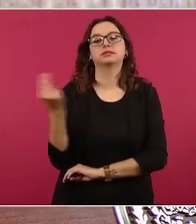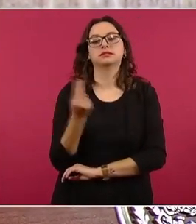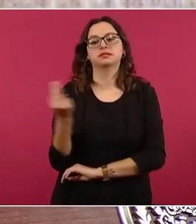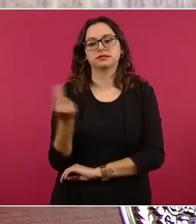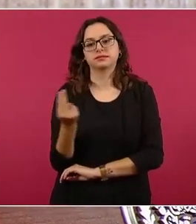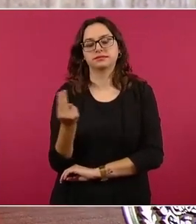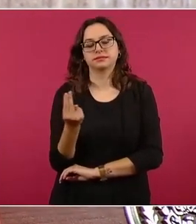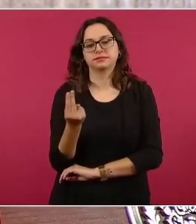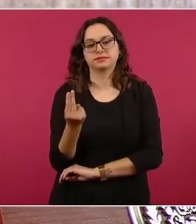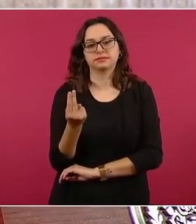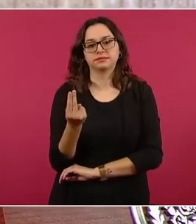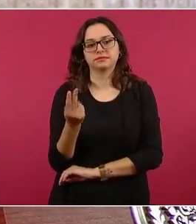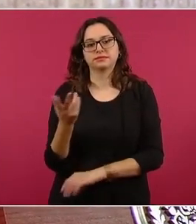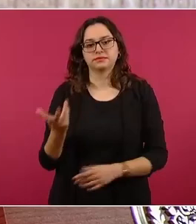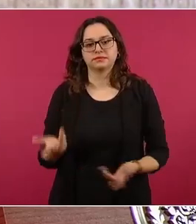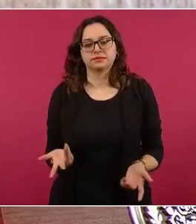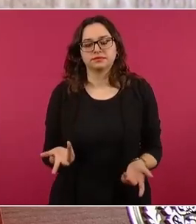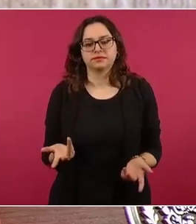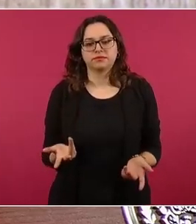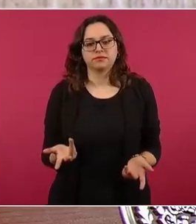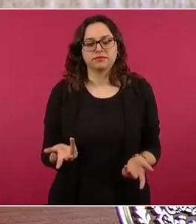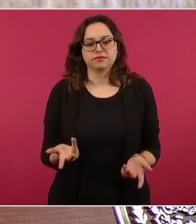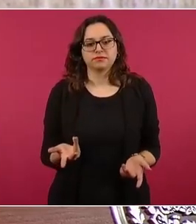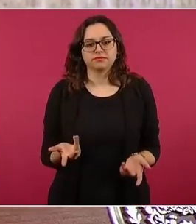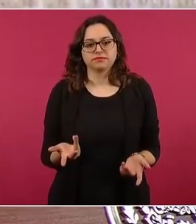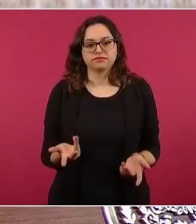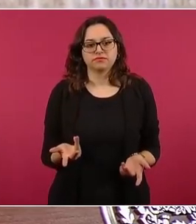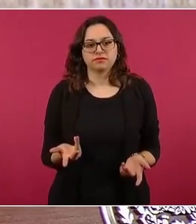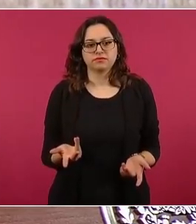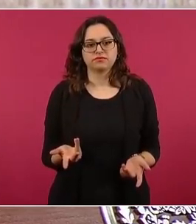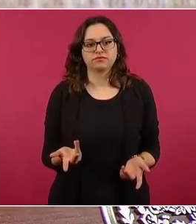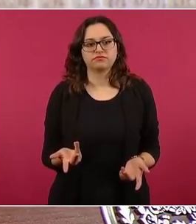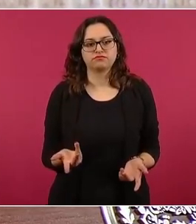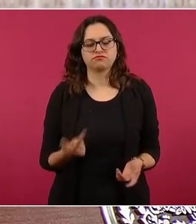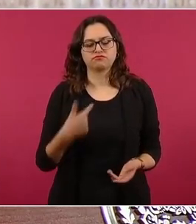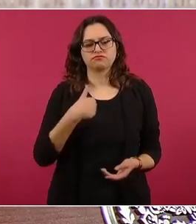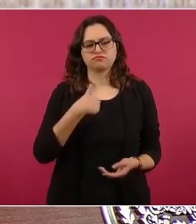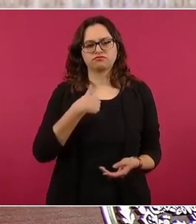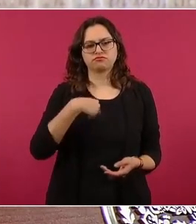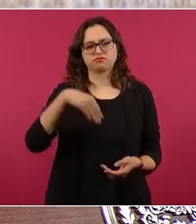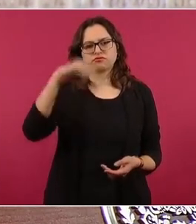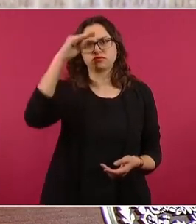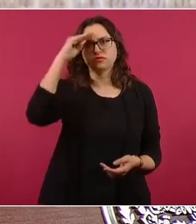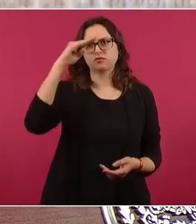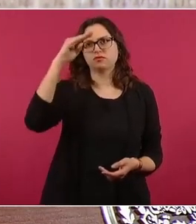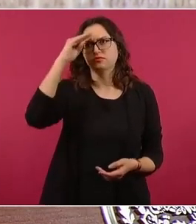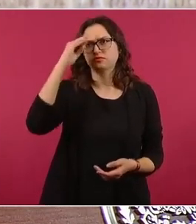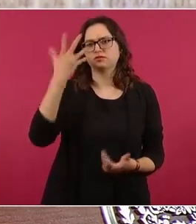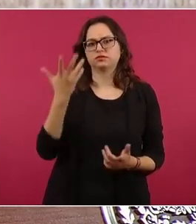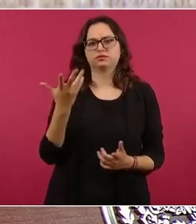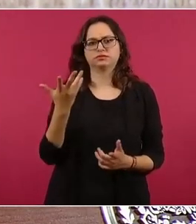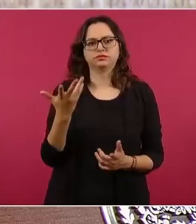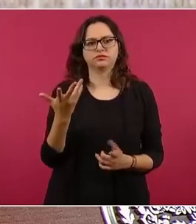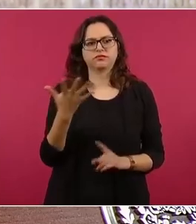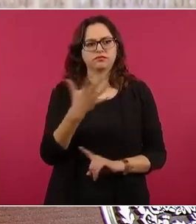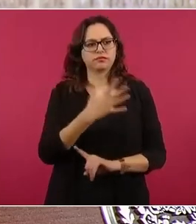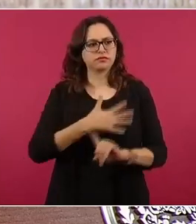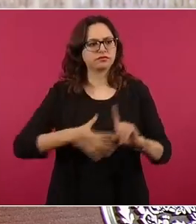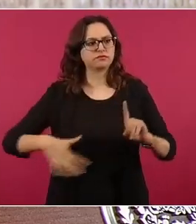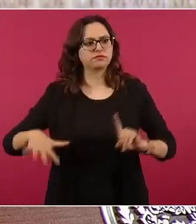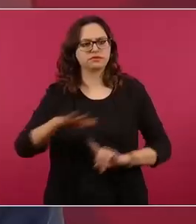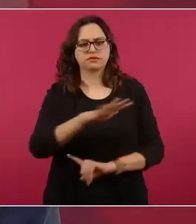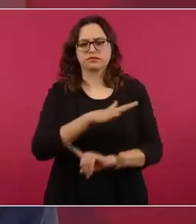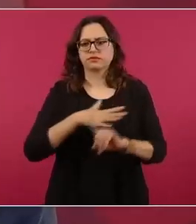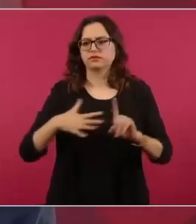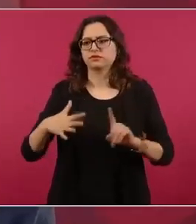Sin sentirme insustituible, las circunstancias me habían colocado